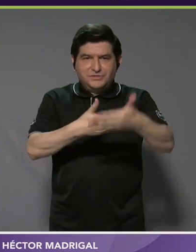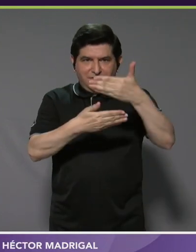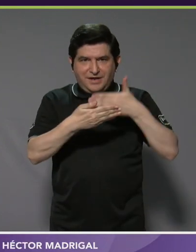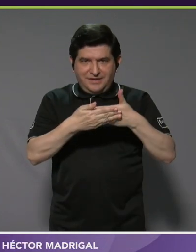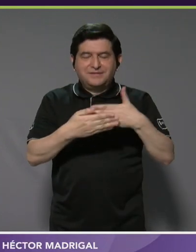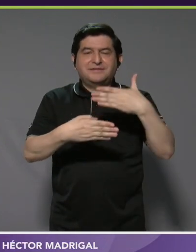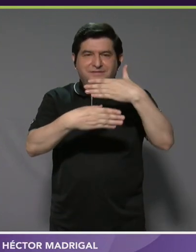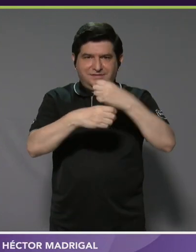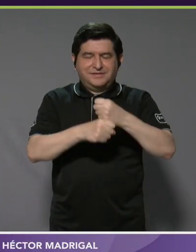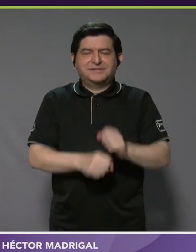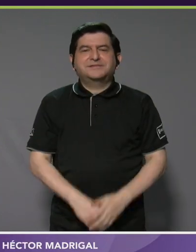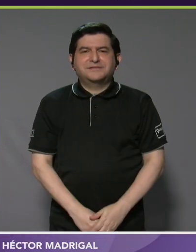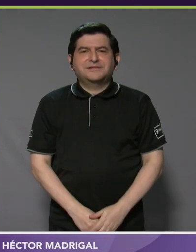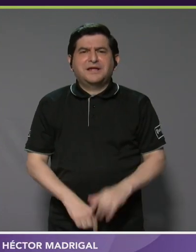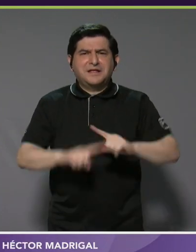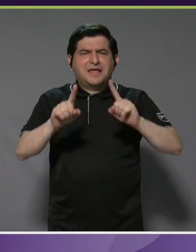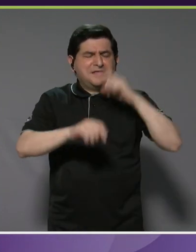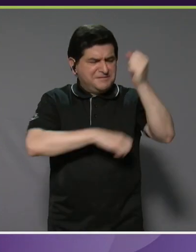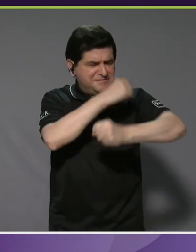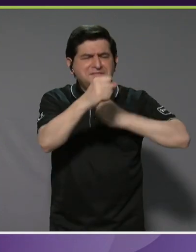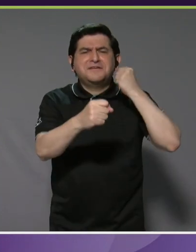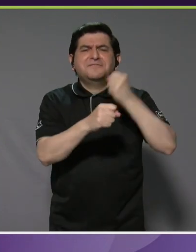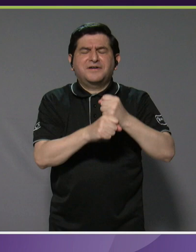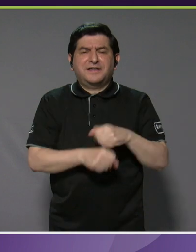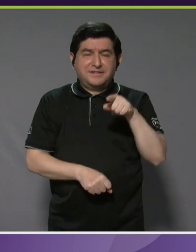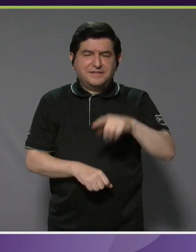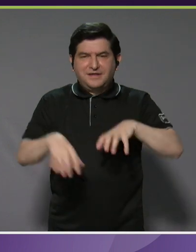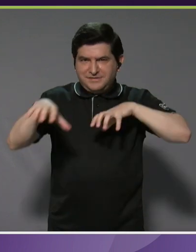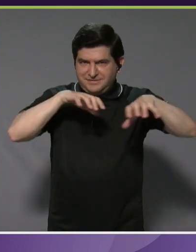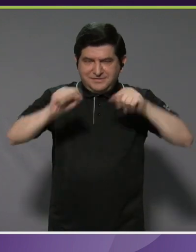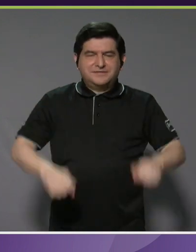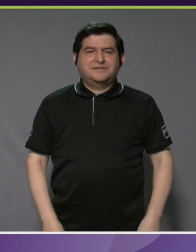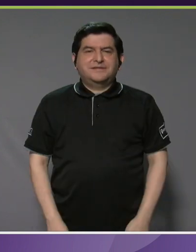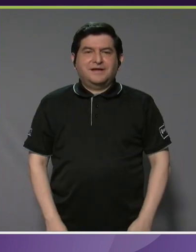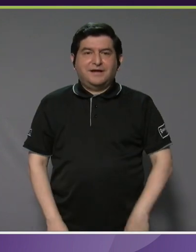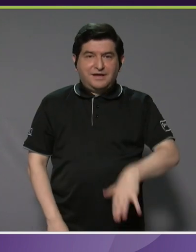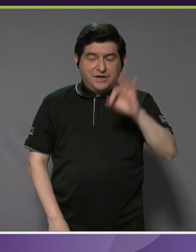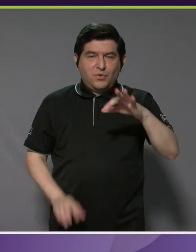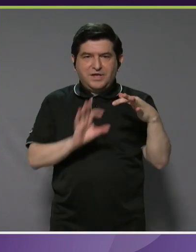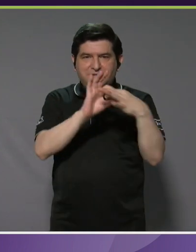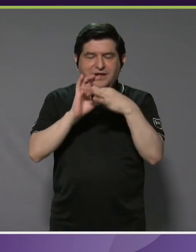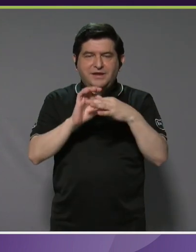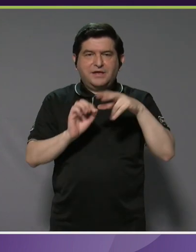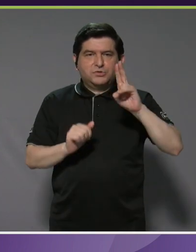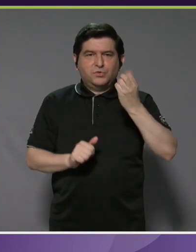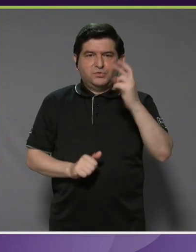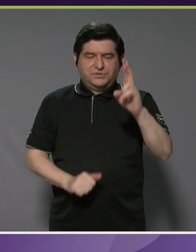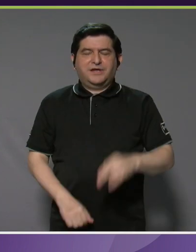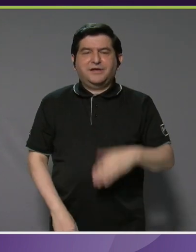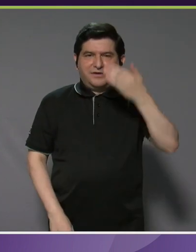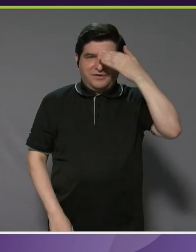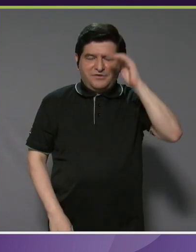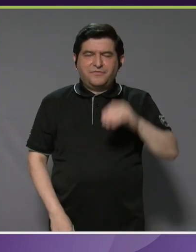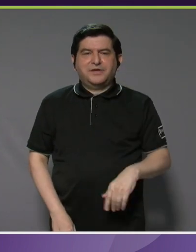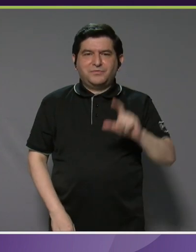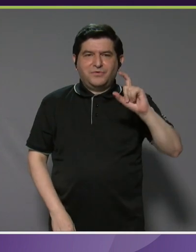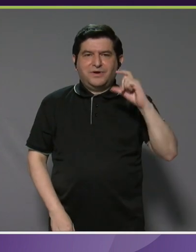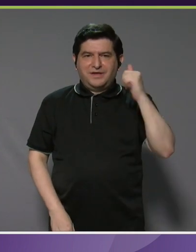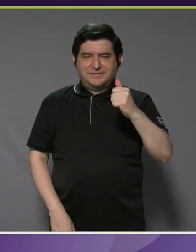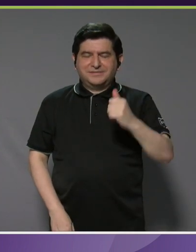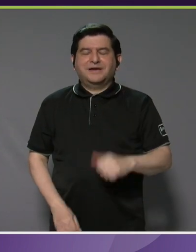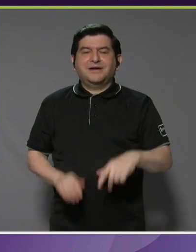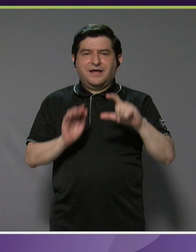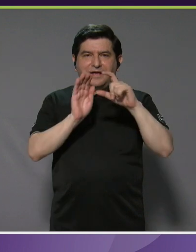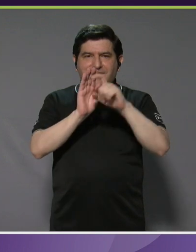especializada durante varios años de este movimiento. Así que nos encuentra como Nexos UCR en Facebook, Instagram, YouTube